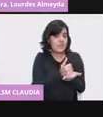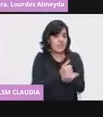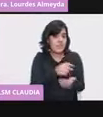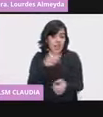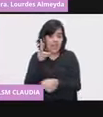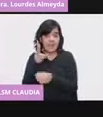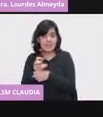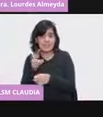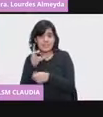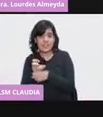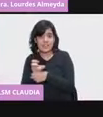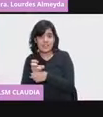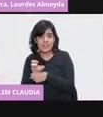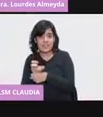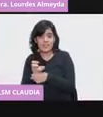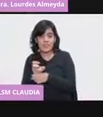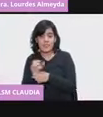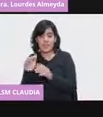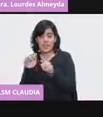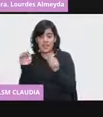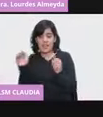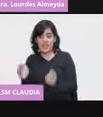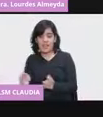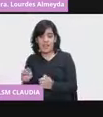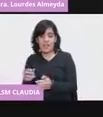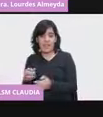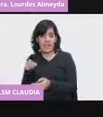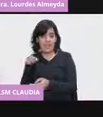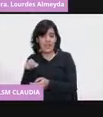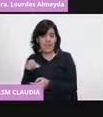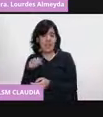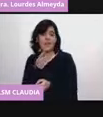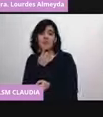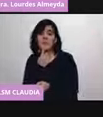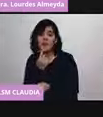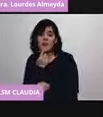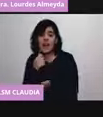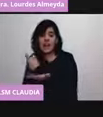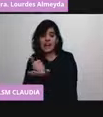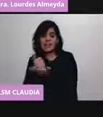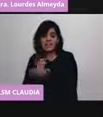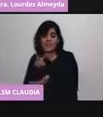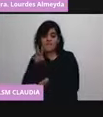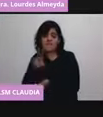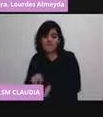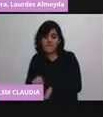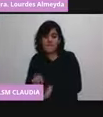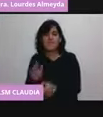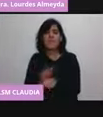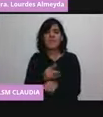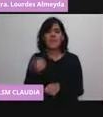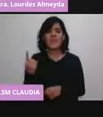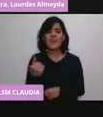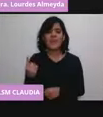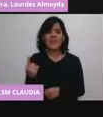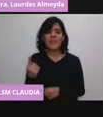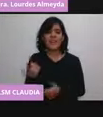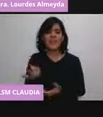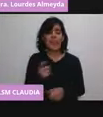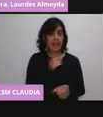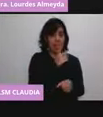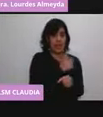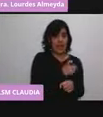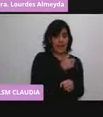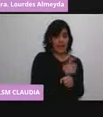va a estar en una cajita de una franja roja y un azul. ¿Por qué? Porque la dosis primera